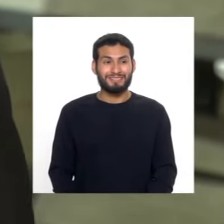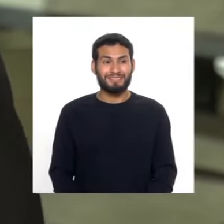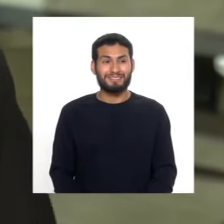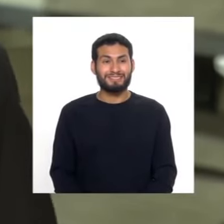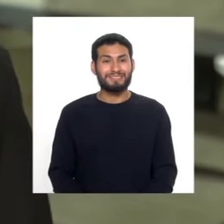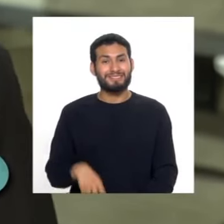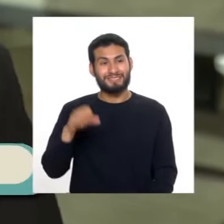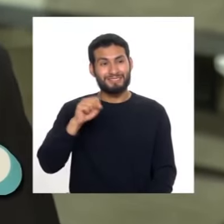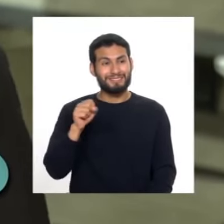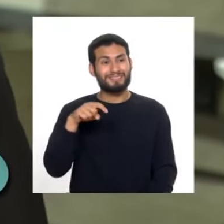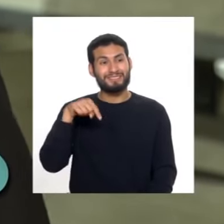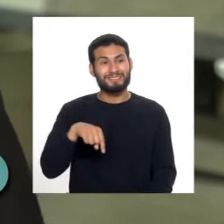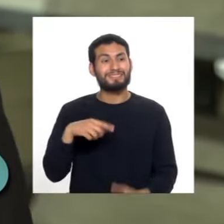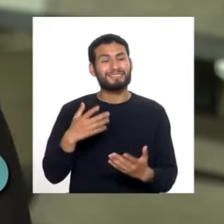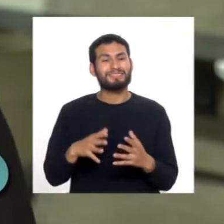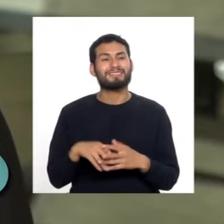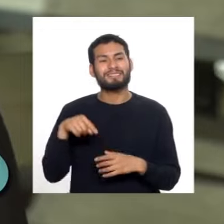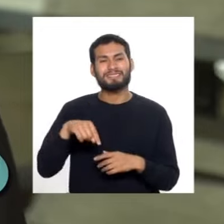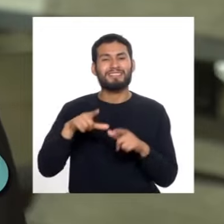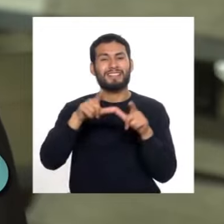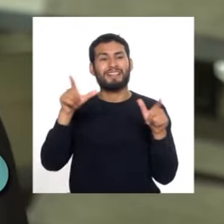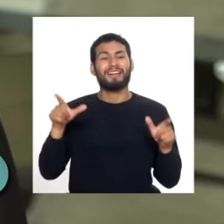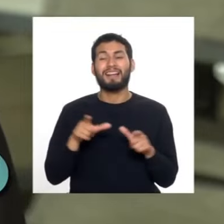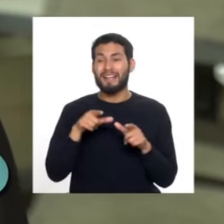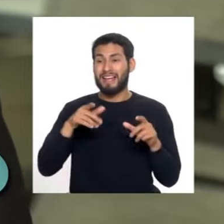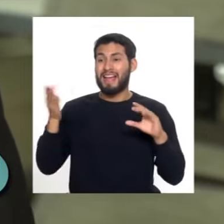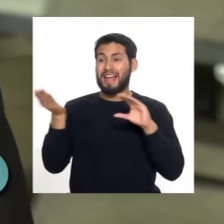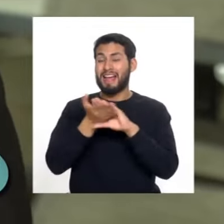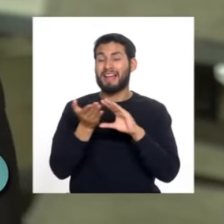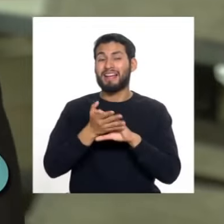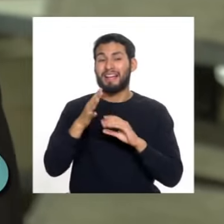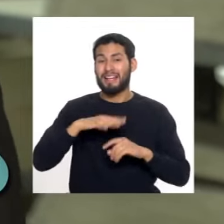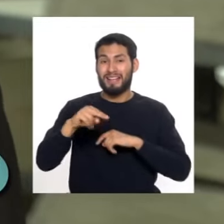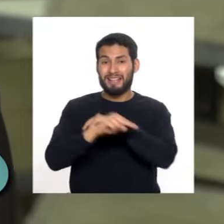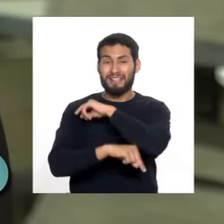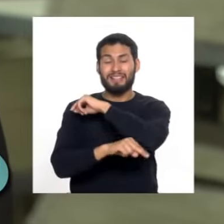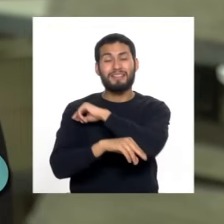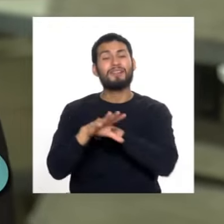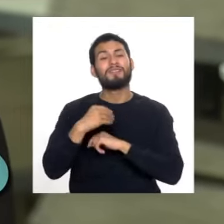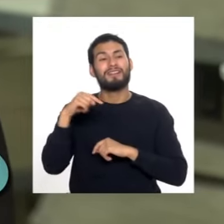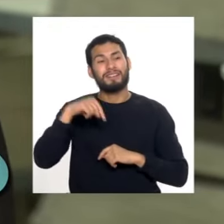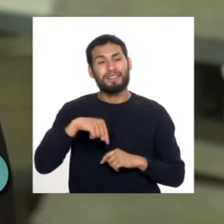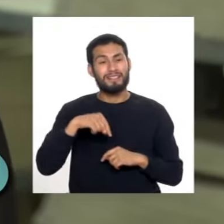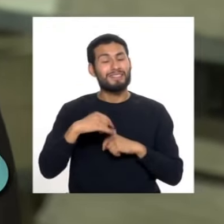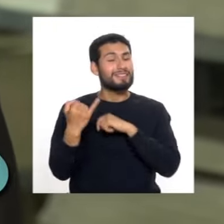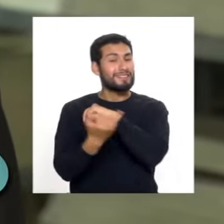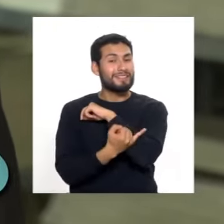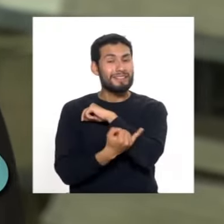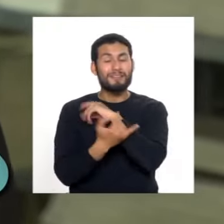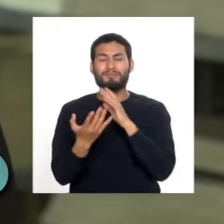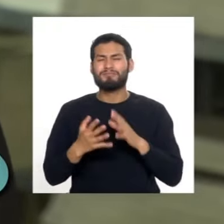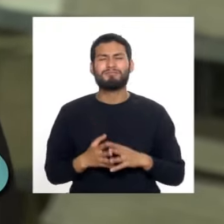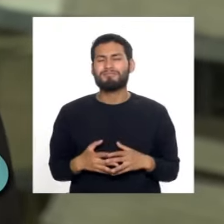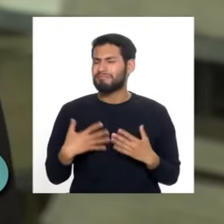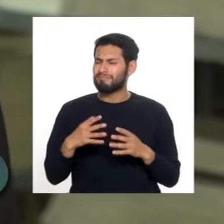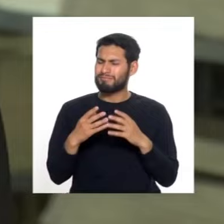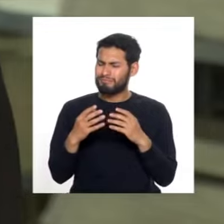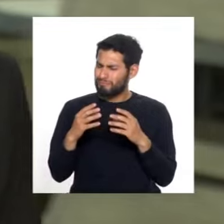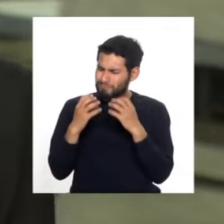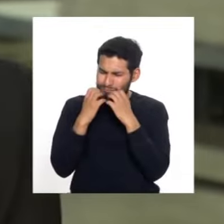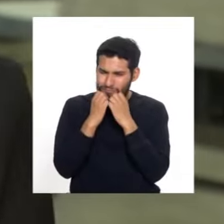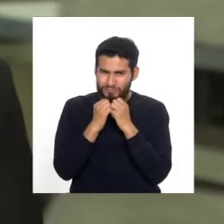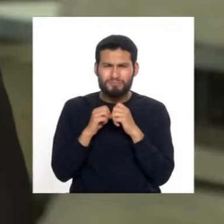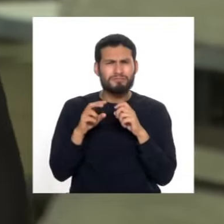Así es, y ahora hemos llegado al Archivo General de la Nación porque aquí, en esta institución, se atesora un documento